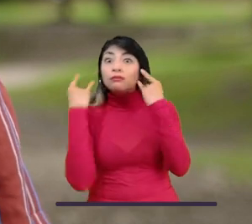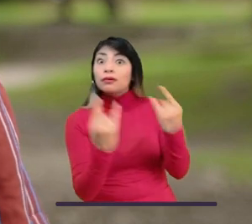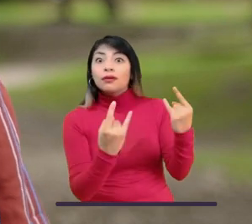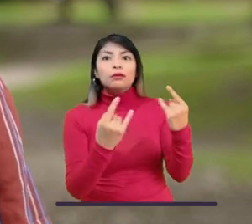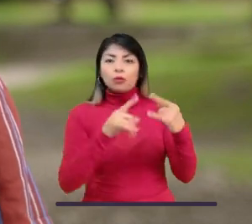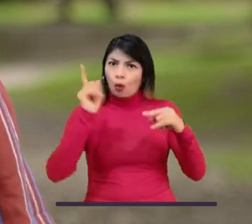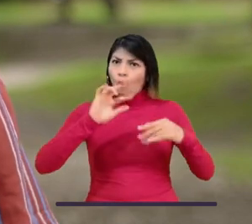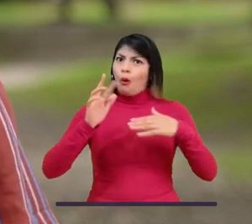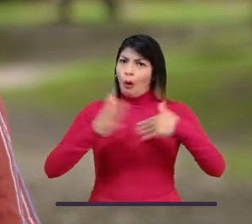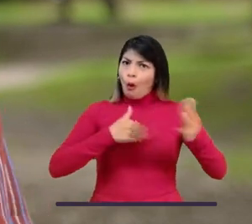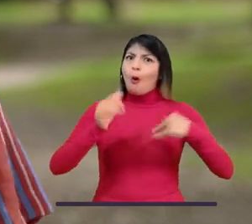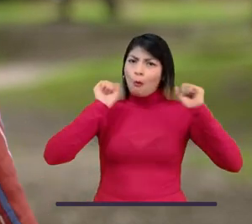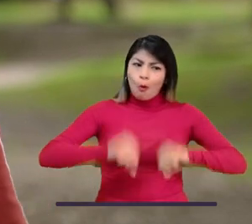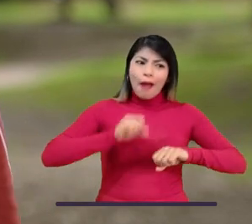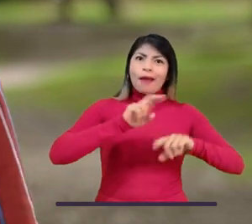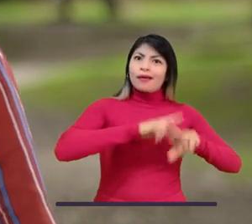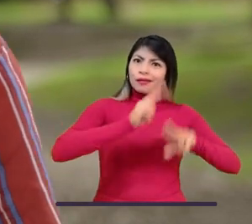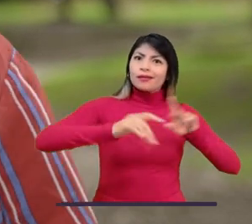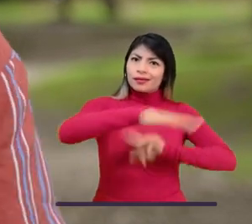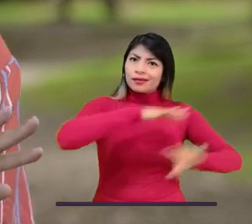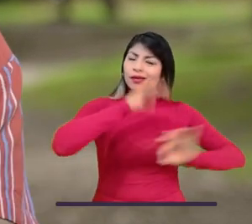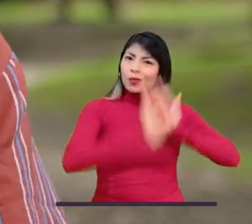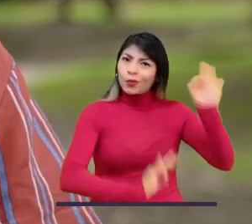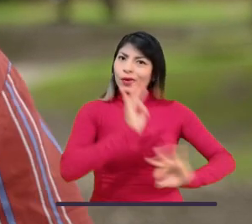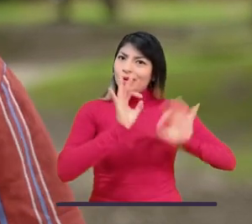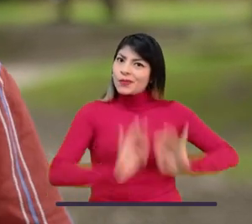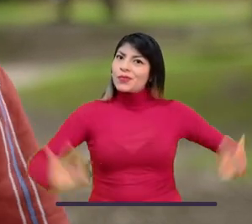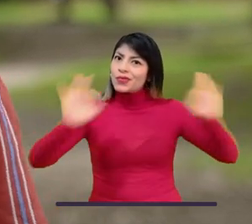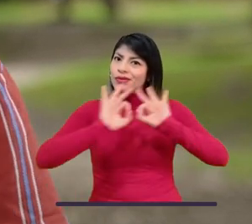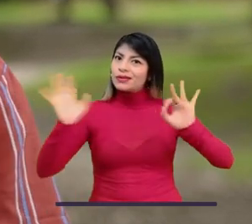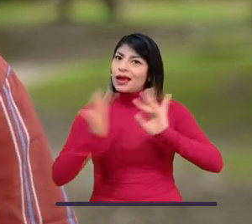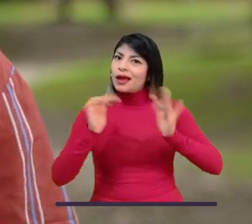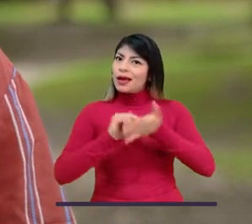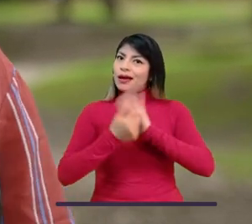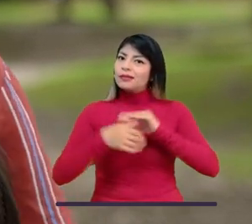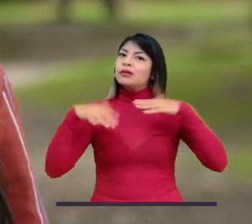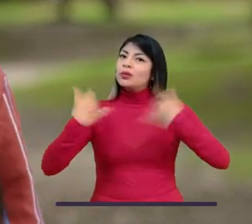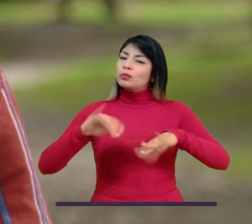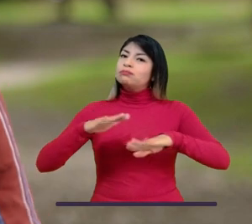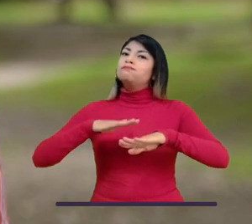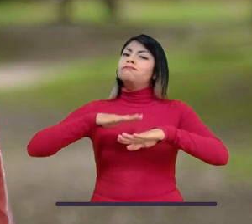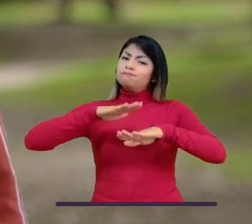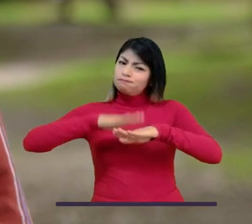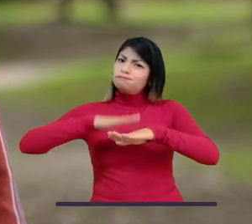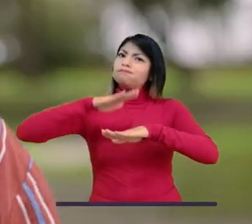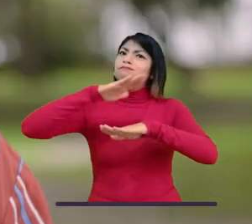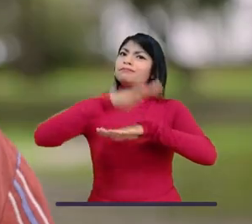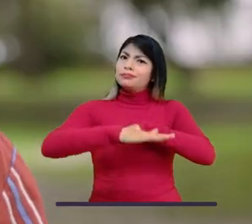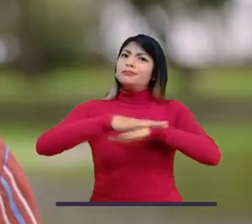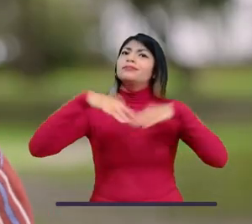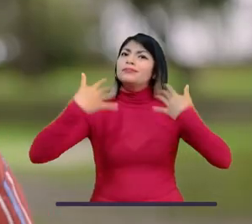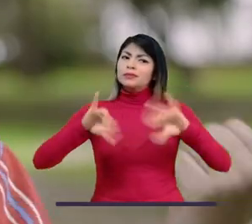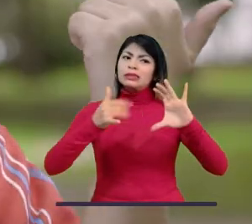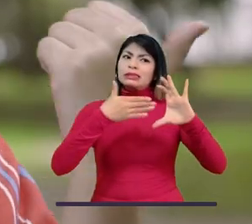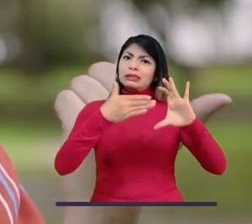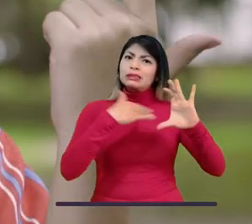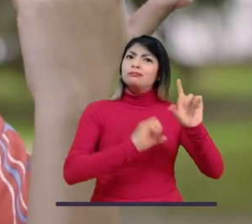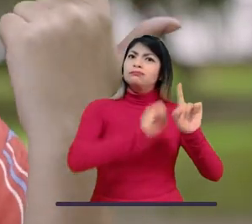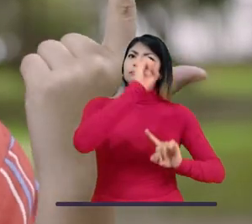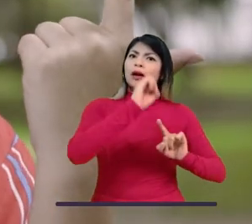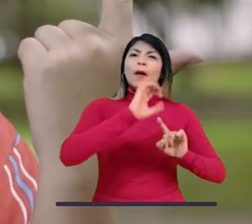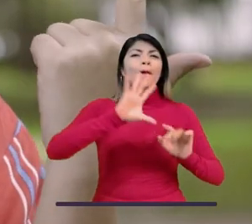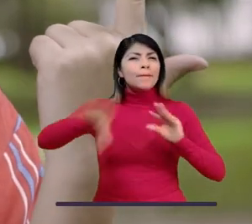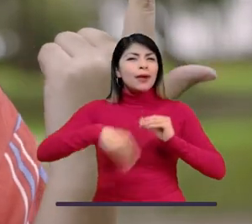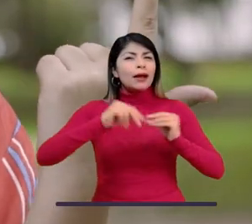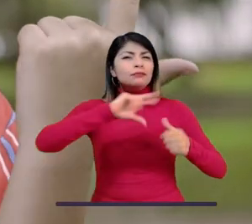compromiso que tienes con el medio ambiente, deténlo. Dile que es imposible ignorar las evidencias que deja el cambio climático. ¿Nos han dado cuenta que los huracanes